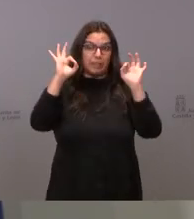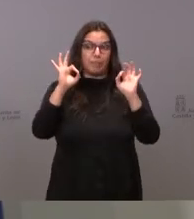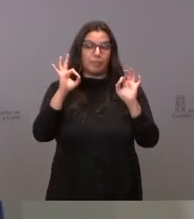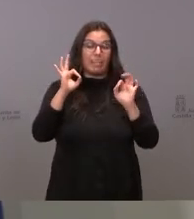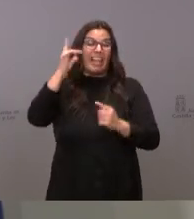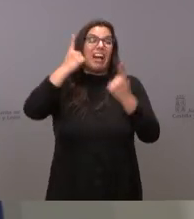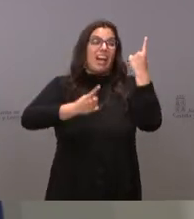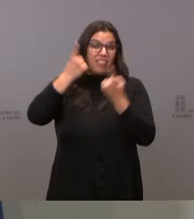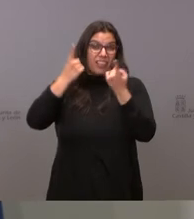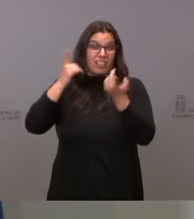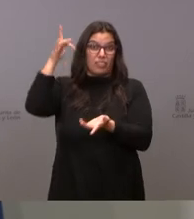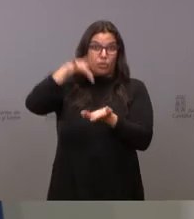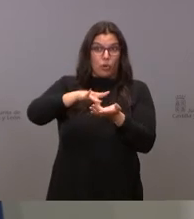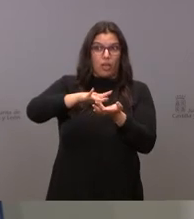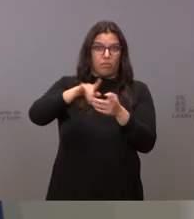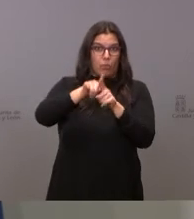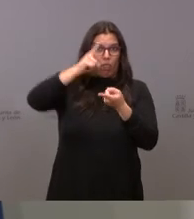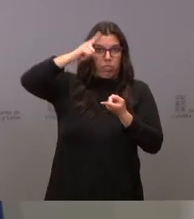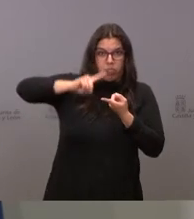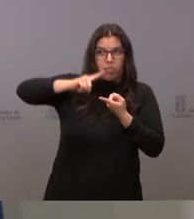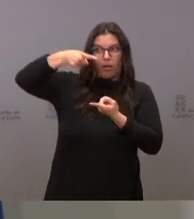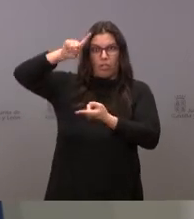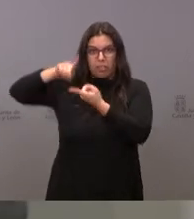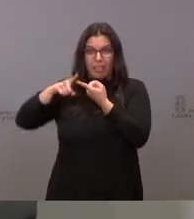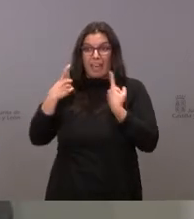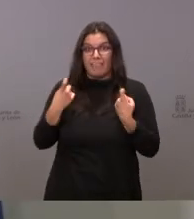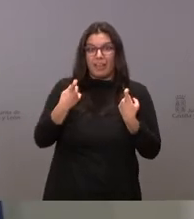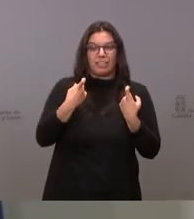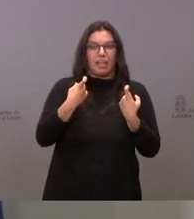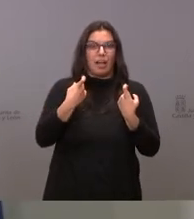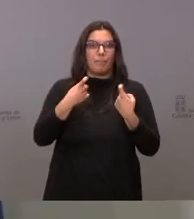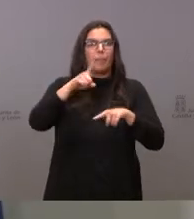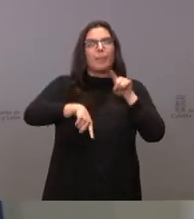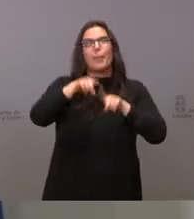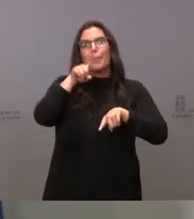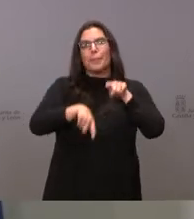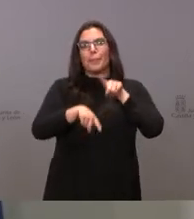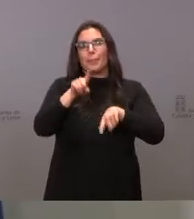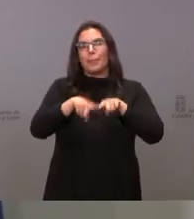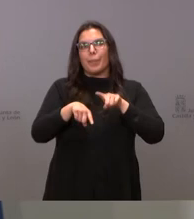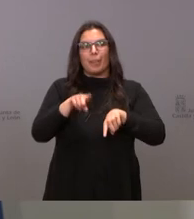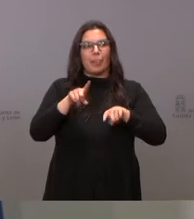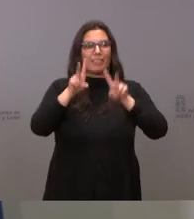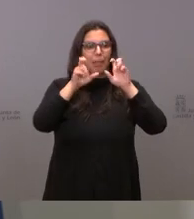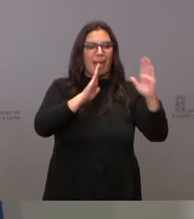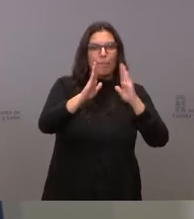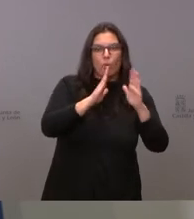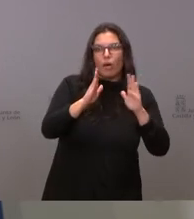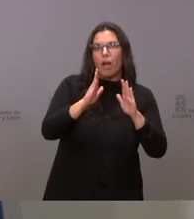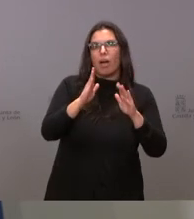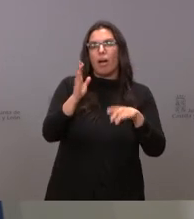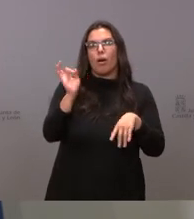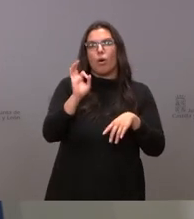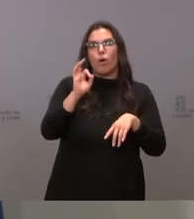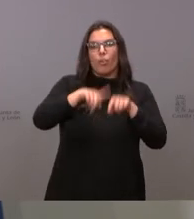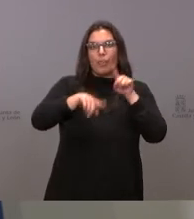periodicidad que tenemos necesidades, depende a veces de cuestiones estacionales o de nuestra